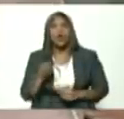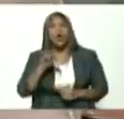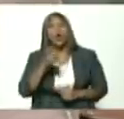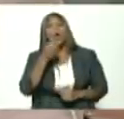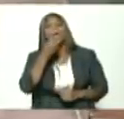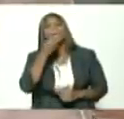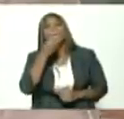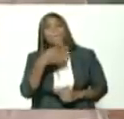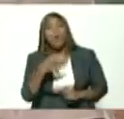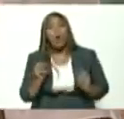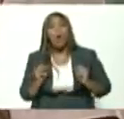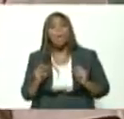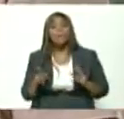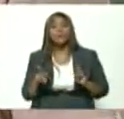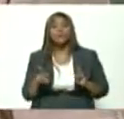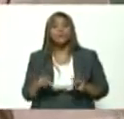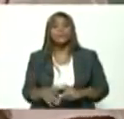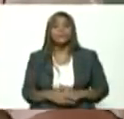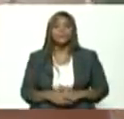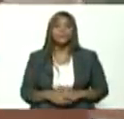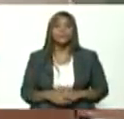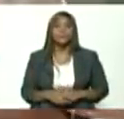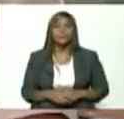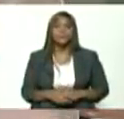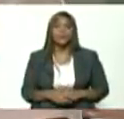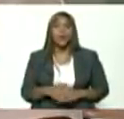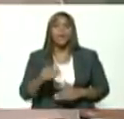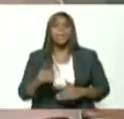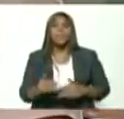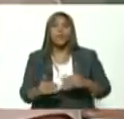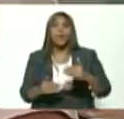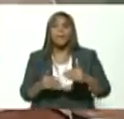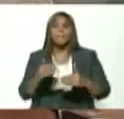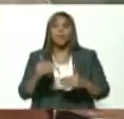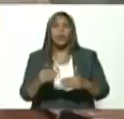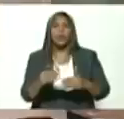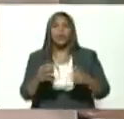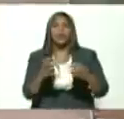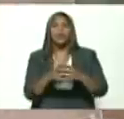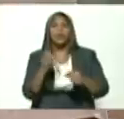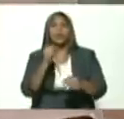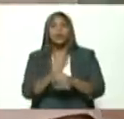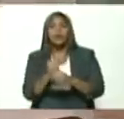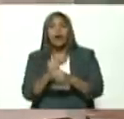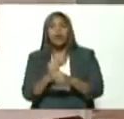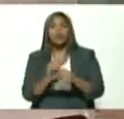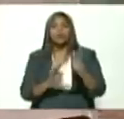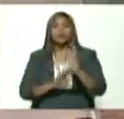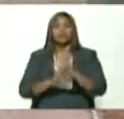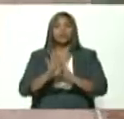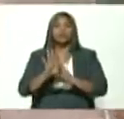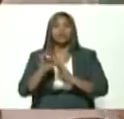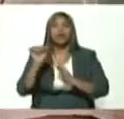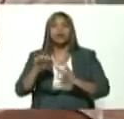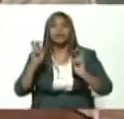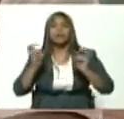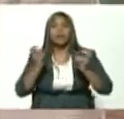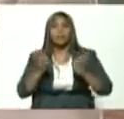oportunidad para que poco a poco la clase obrera se va desarrollando en estos temas